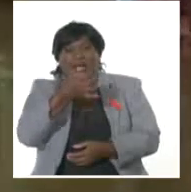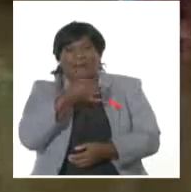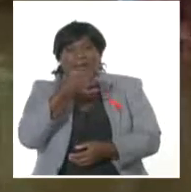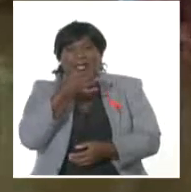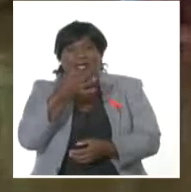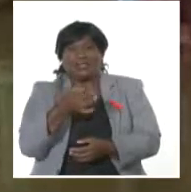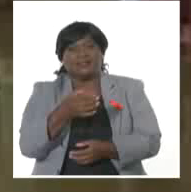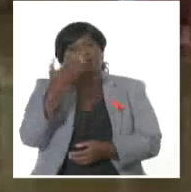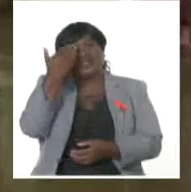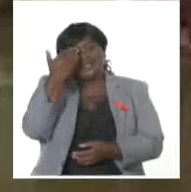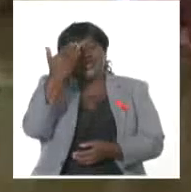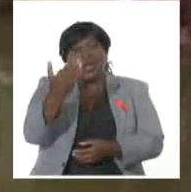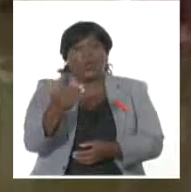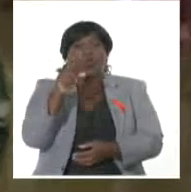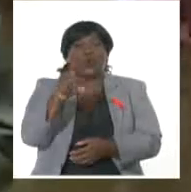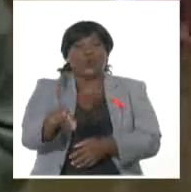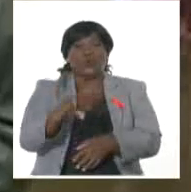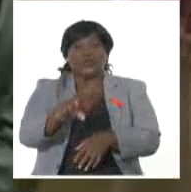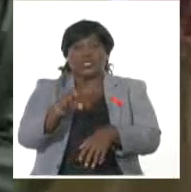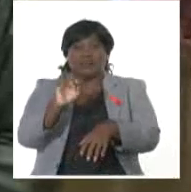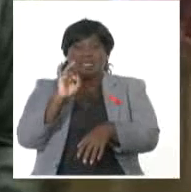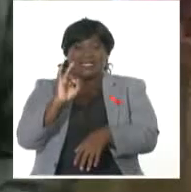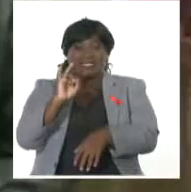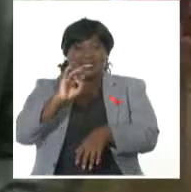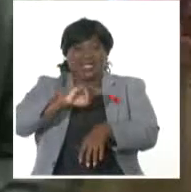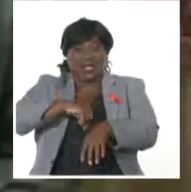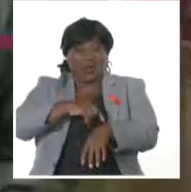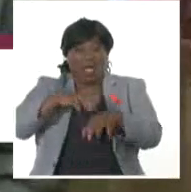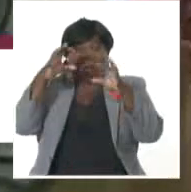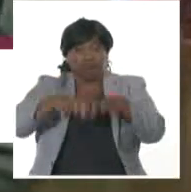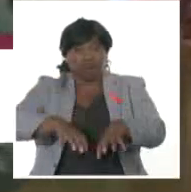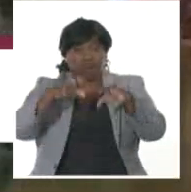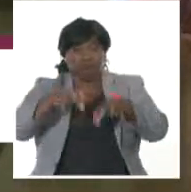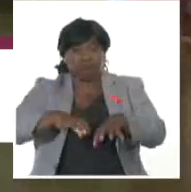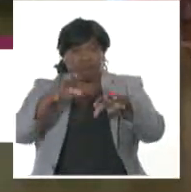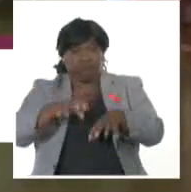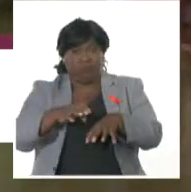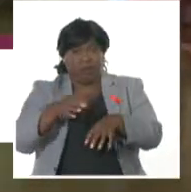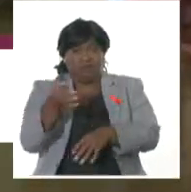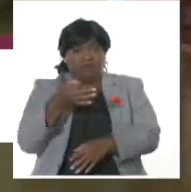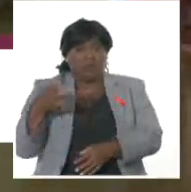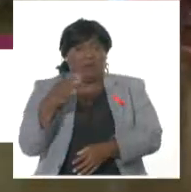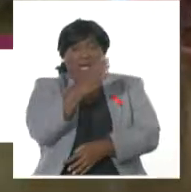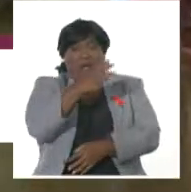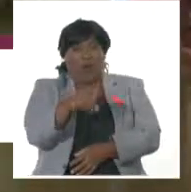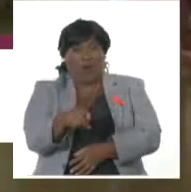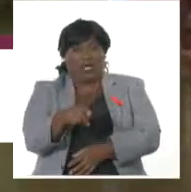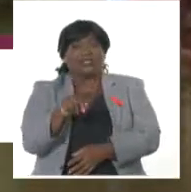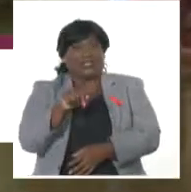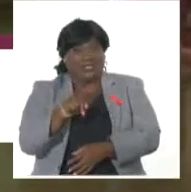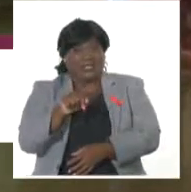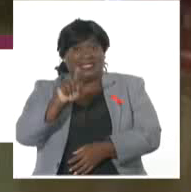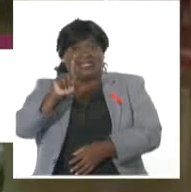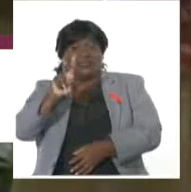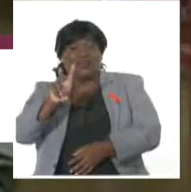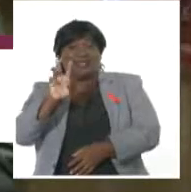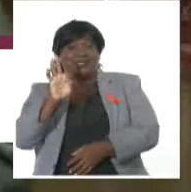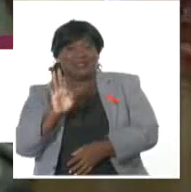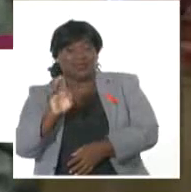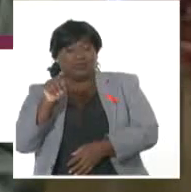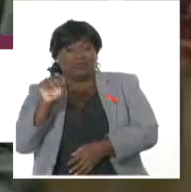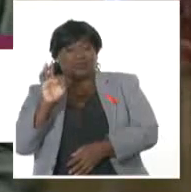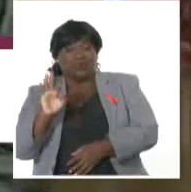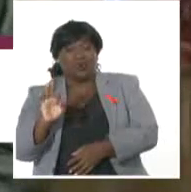Saludos. En las últimas siete horas ha llovido intensamente en Baracoa, acumulándose 128.8